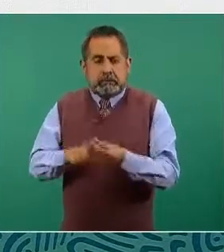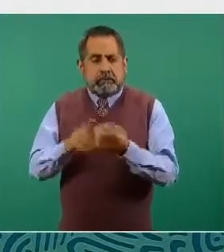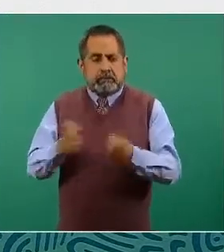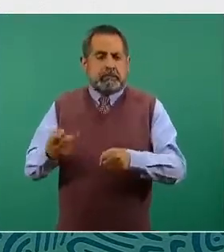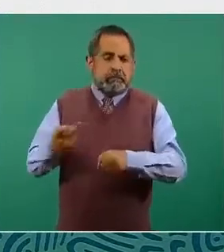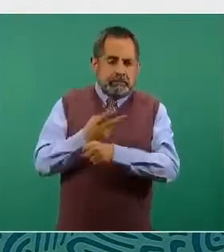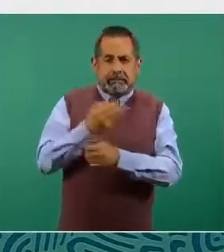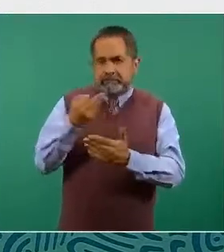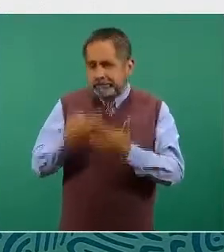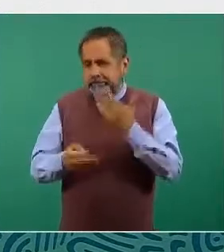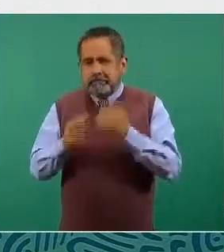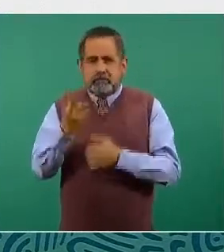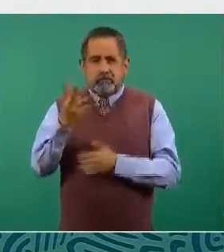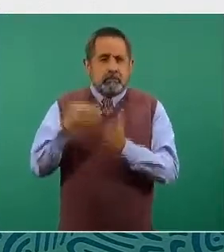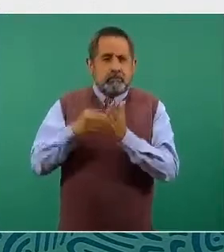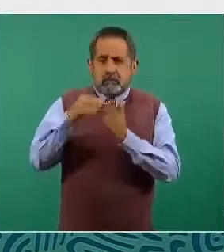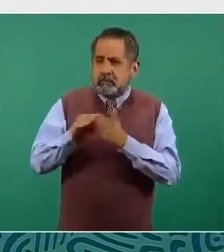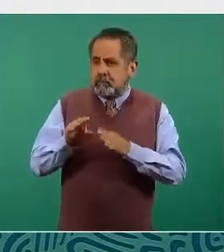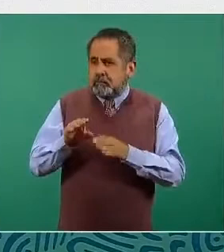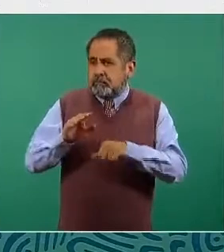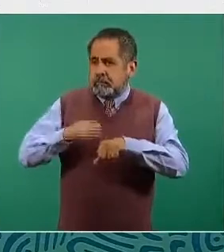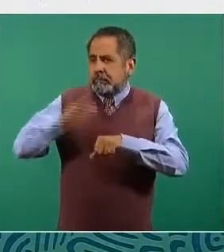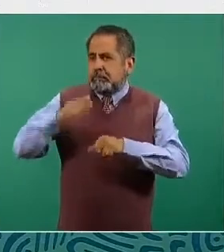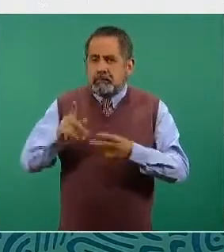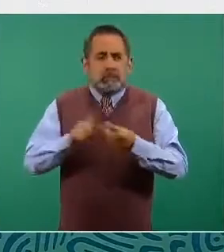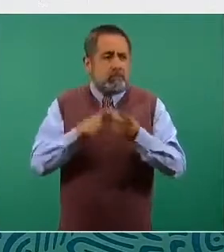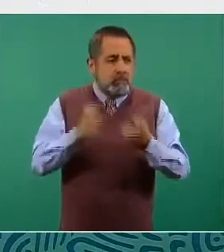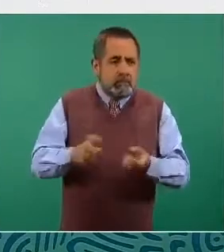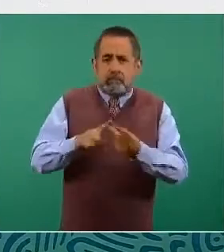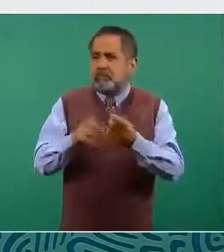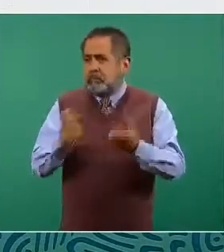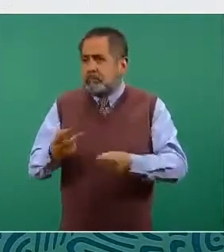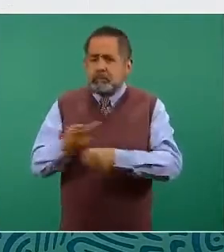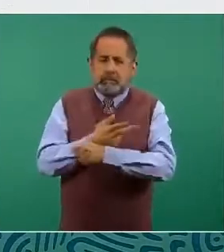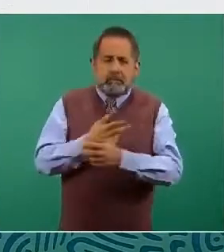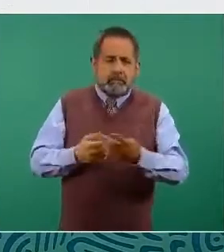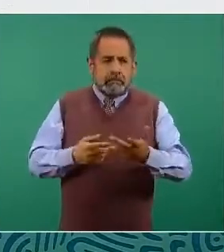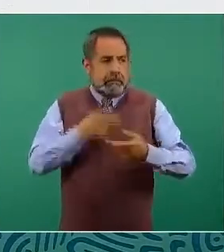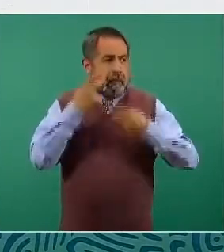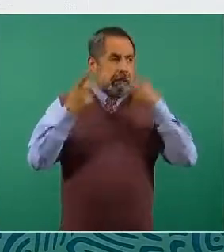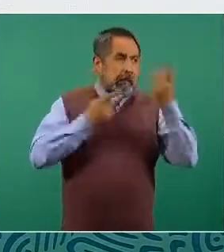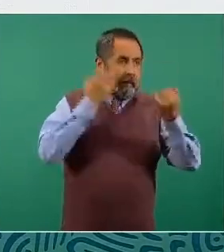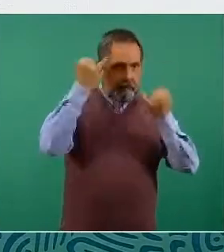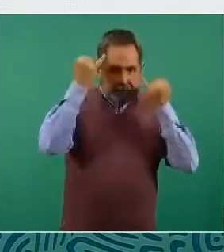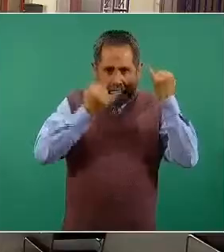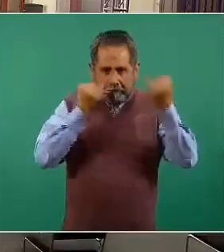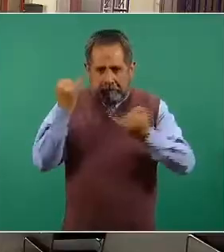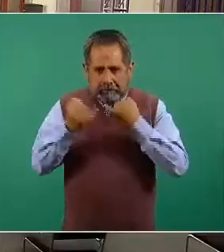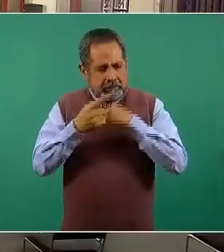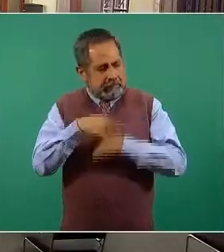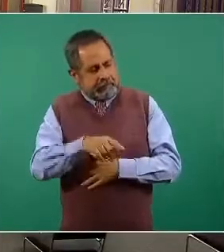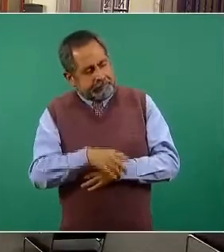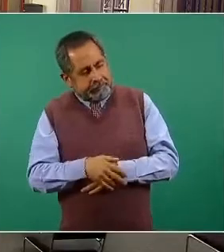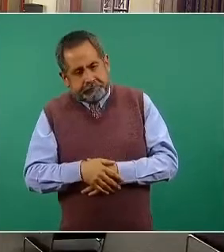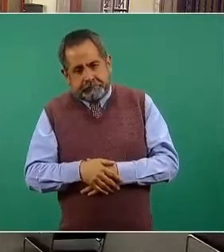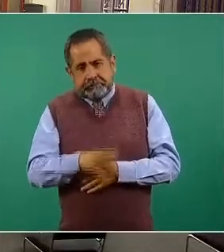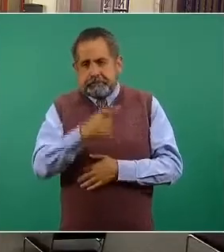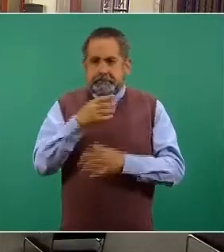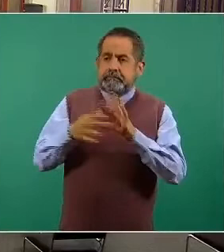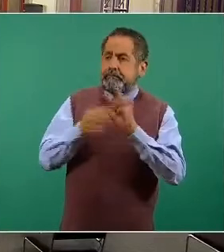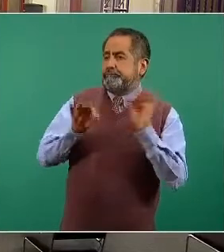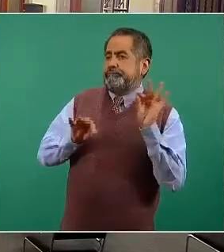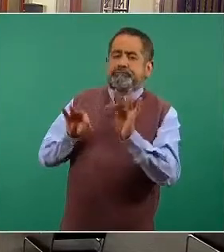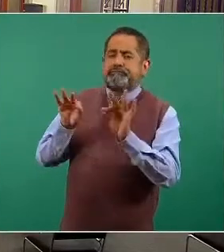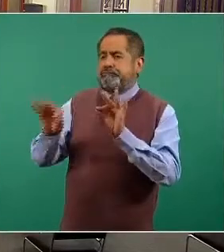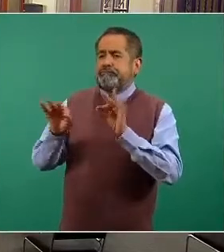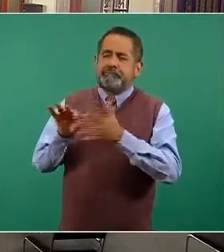un poco más de cuatro millones de vacunas. ¿Dónde están? Y entonces empieza a crecer la especulación, empieza a crecer la distorsión de